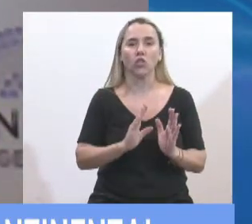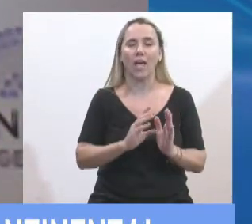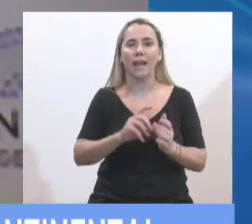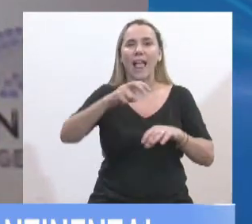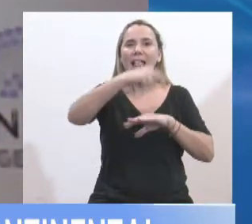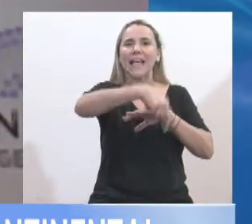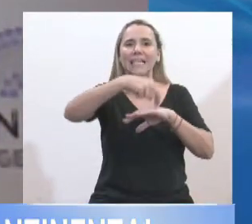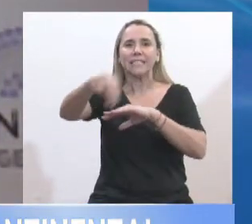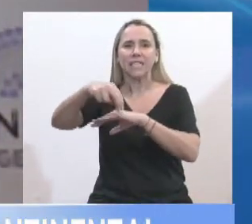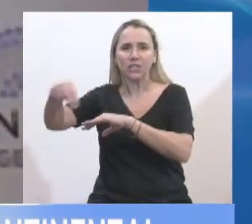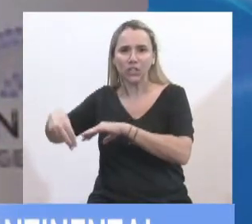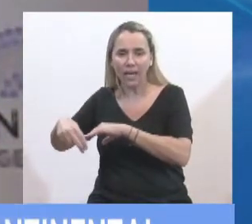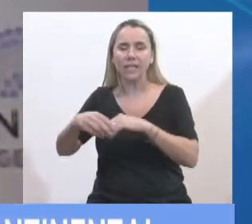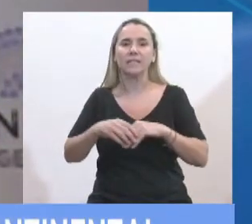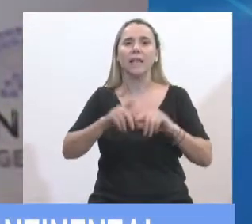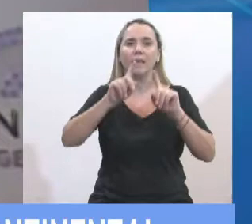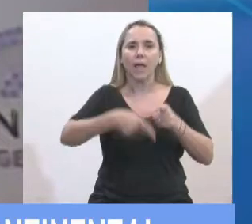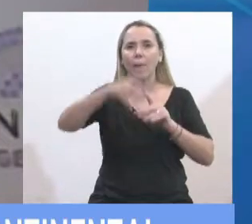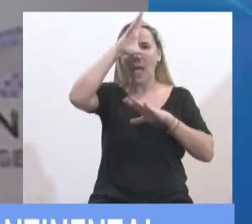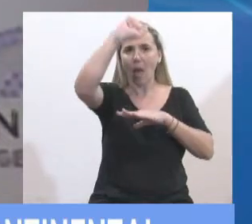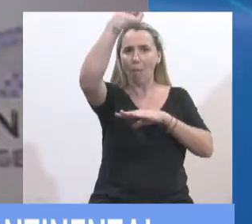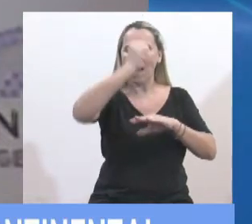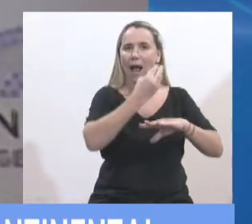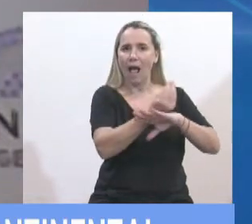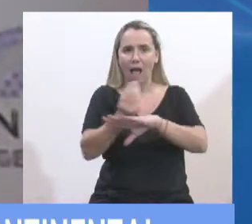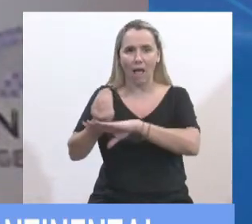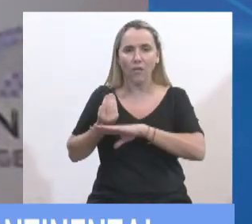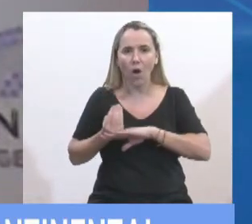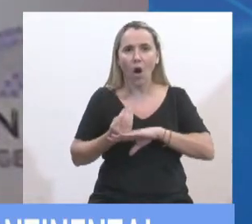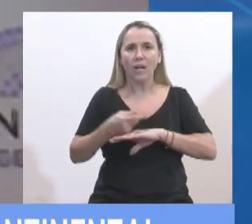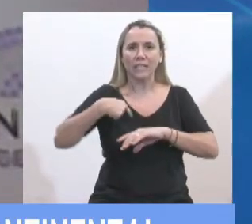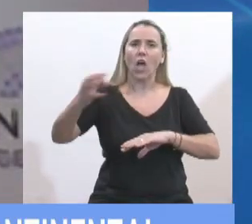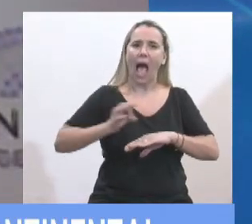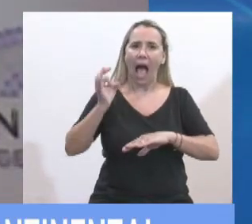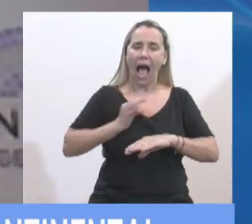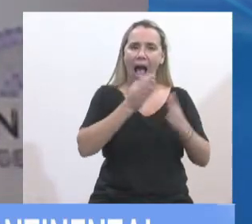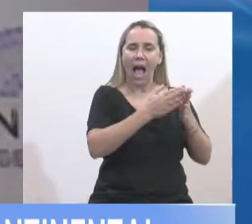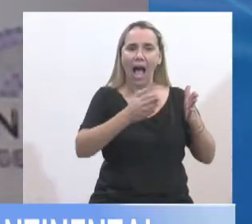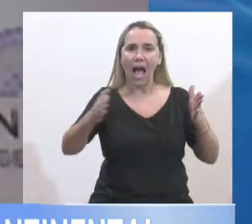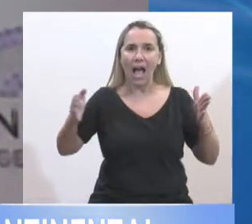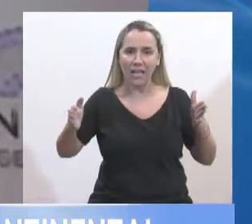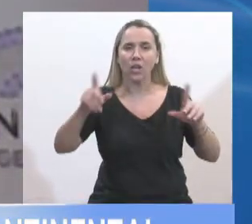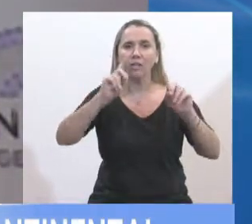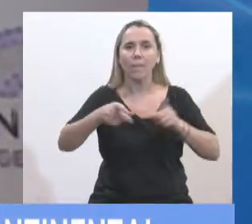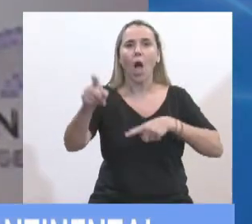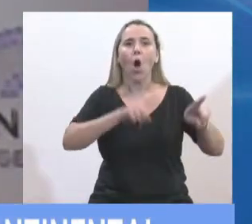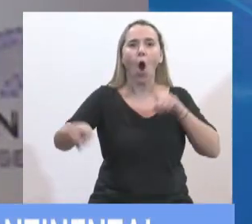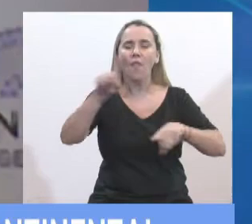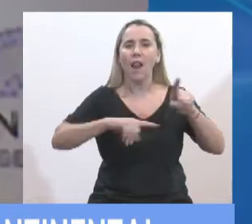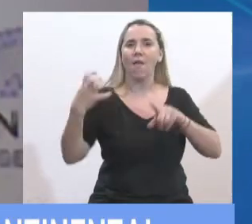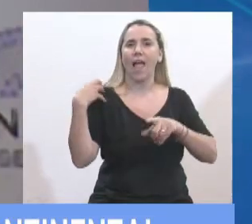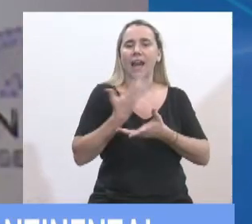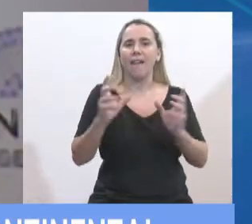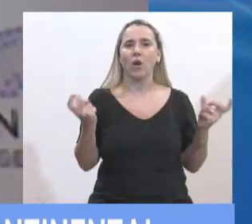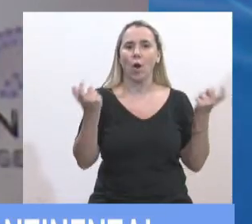cancilleres y embajadores que han estado a lo largo de todos estos años, y en especial a la Coordinadora General de la